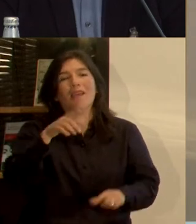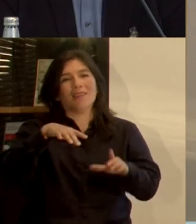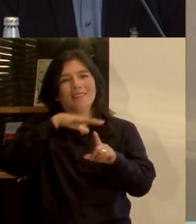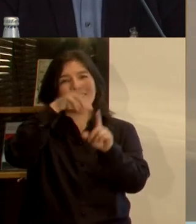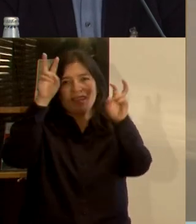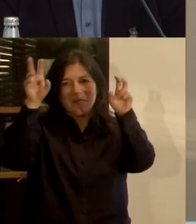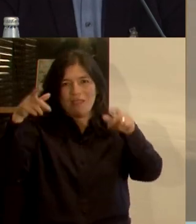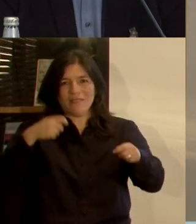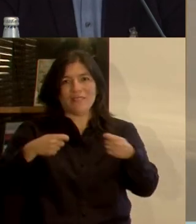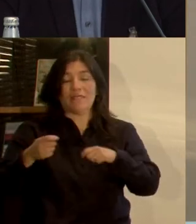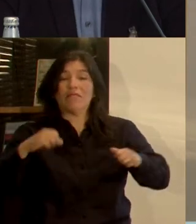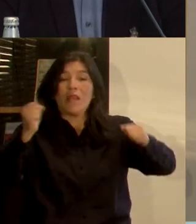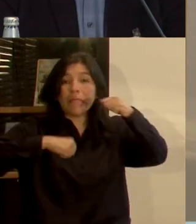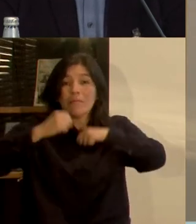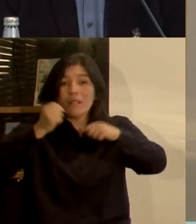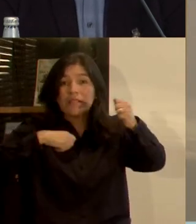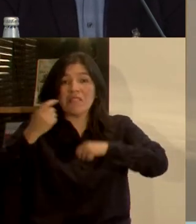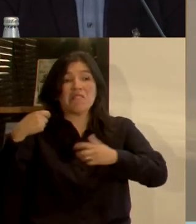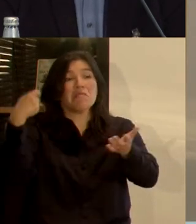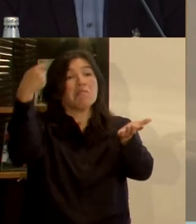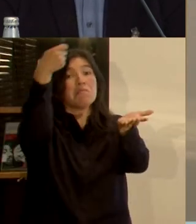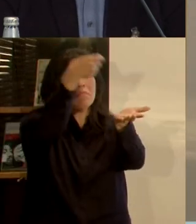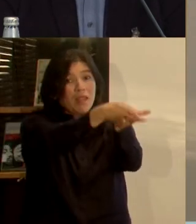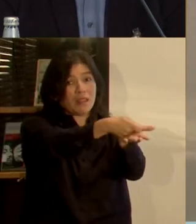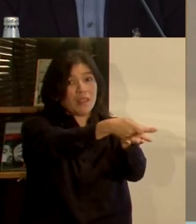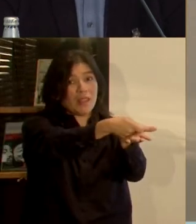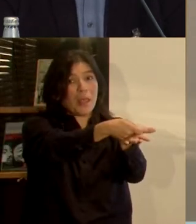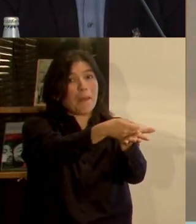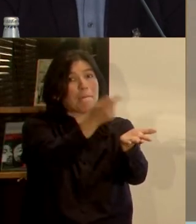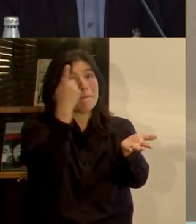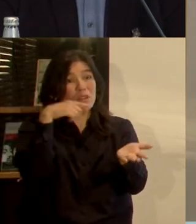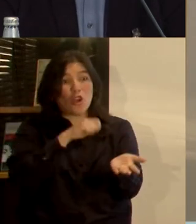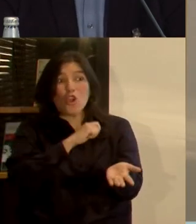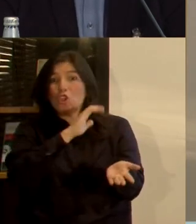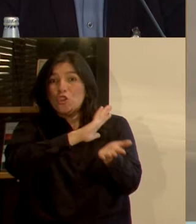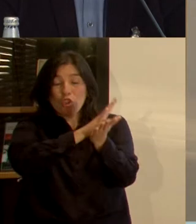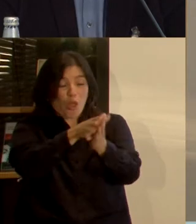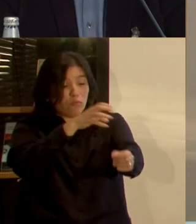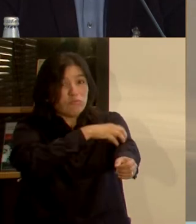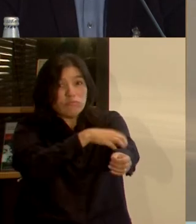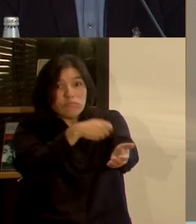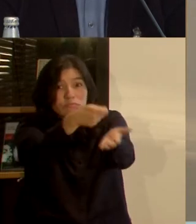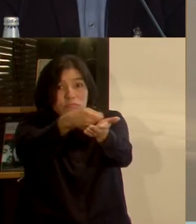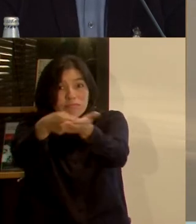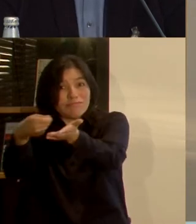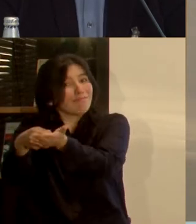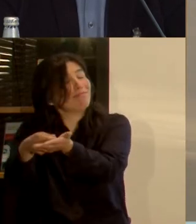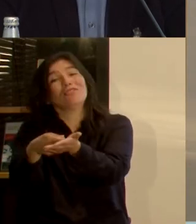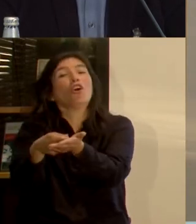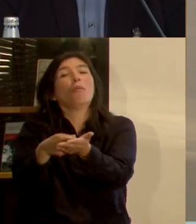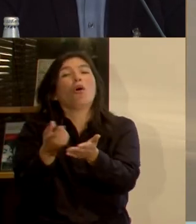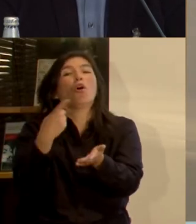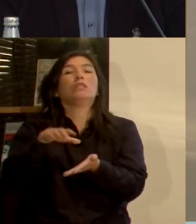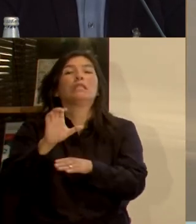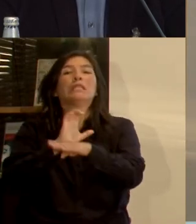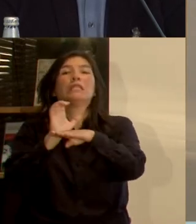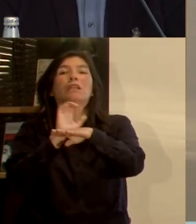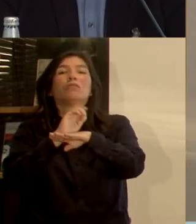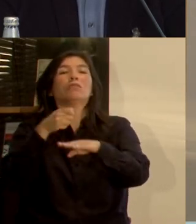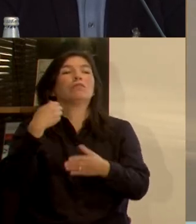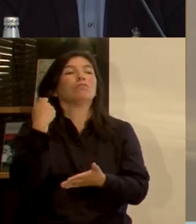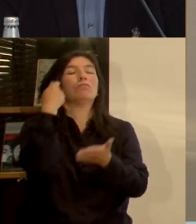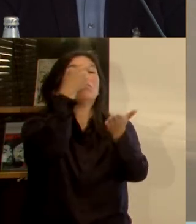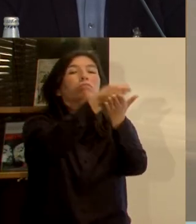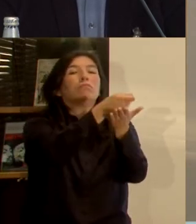Los privados van a invertir donde se les den las condiciones pero no invierten en toda la ciudad. Y por otro lado, el Estado tiene un sistema de financiamiento